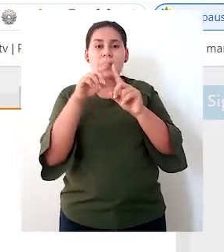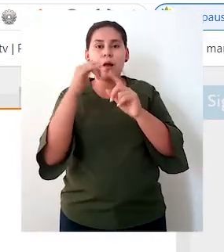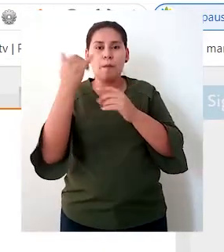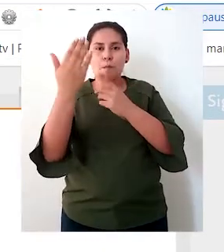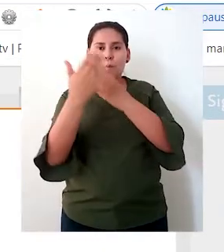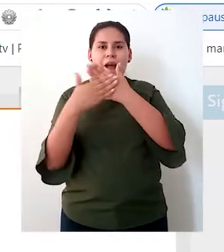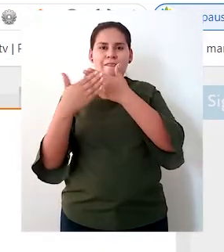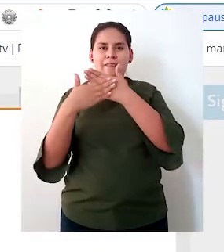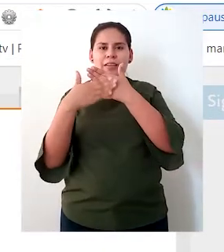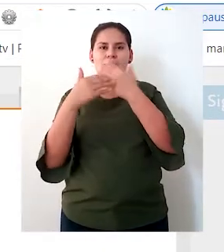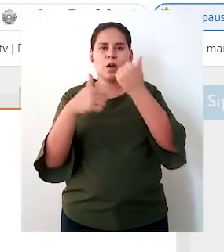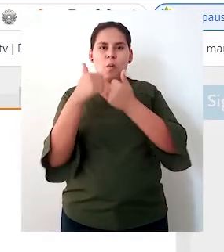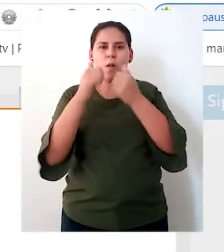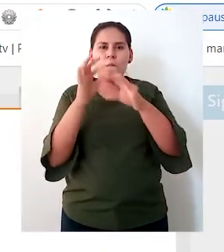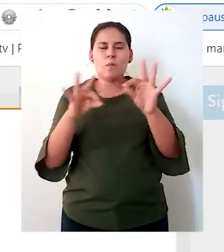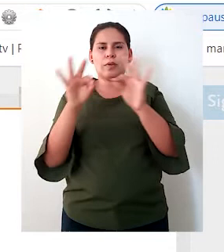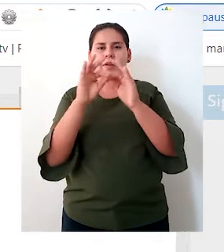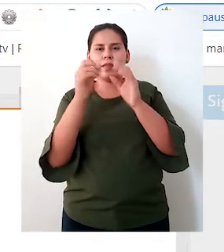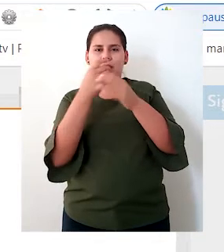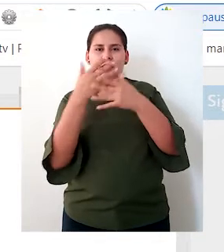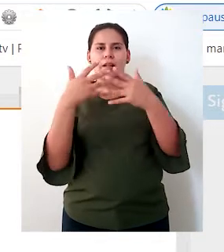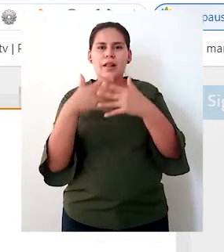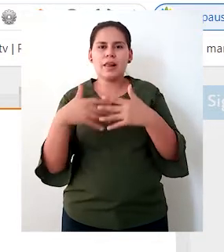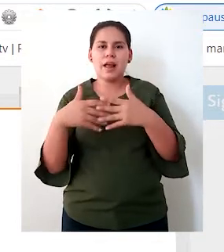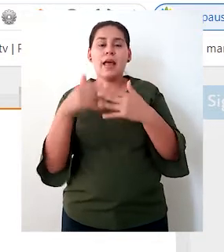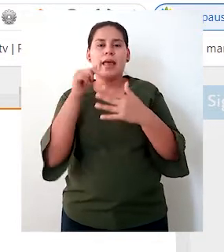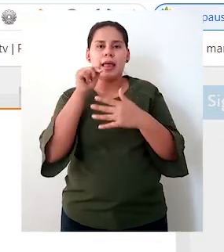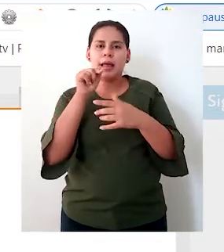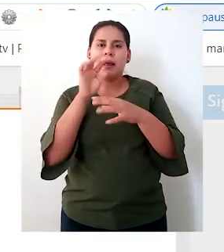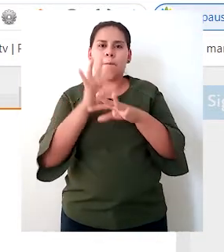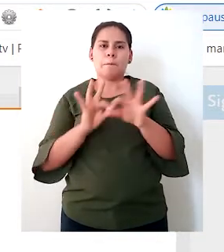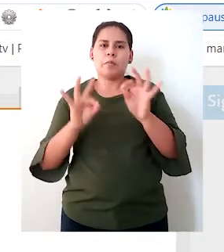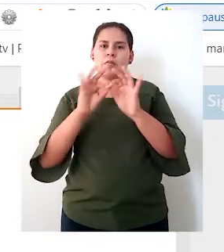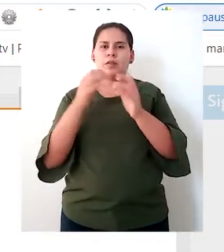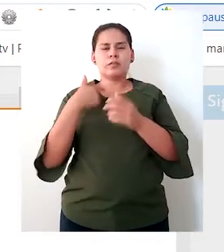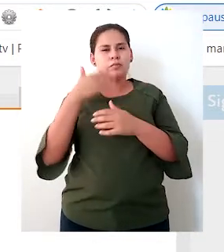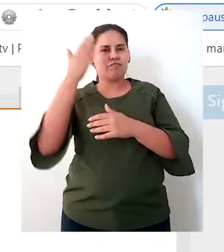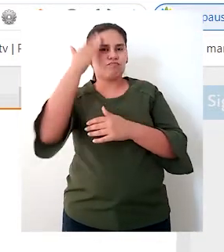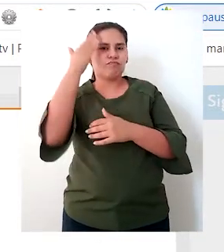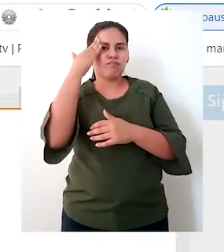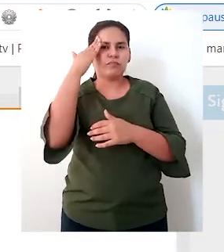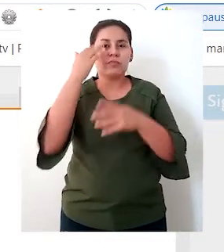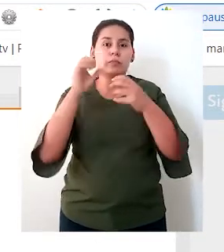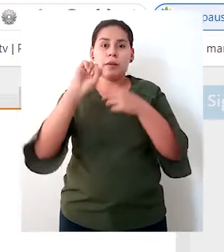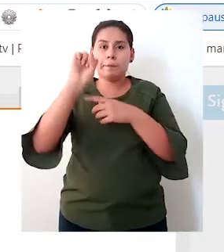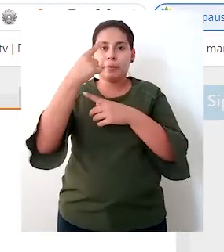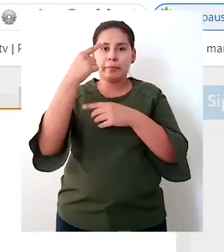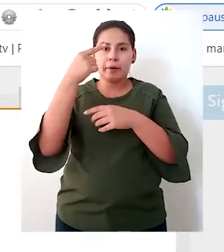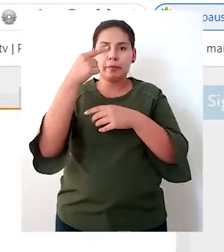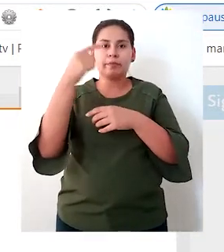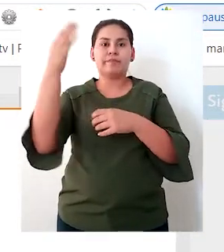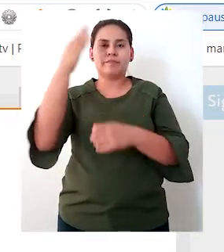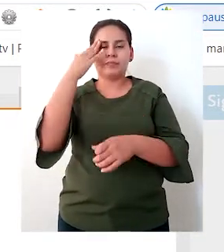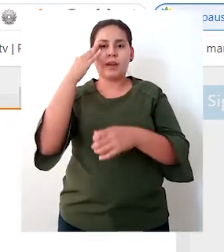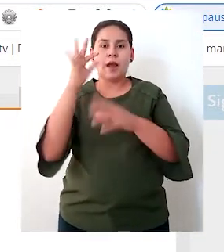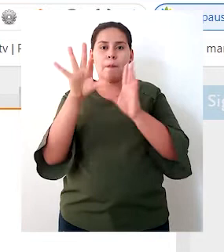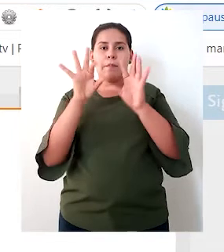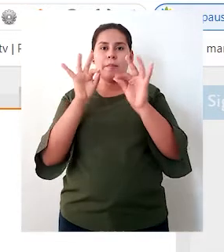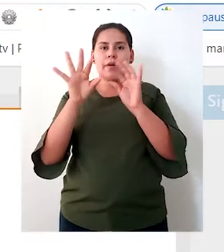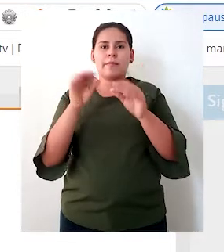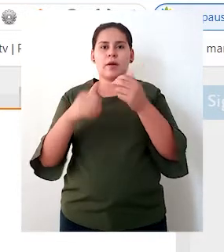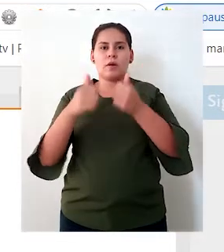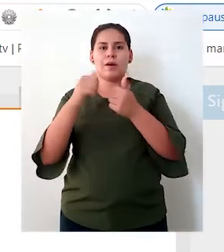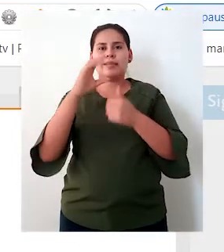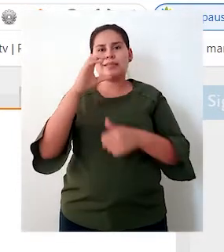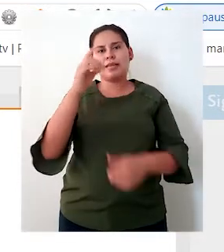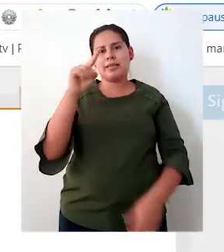configuración de exportación de documentos. ¿Qué debemos nosotros tener presentes aquí? Uno, tener seleccionada la opción